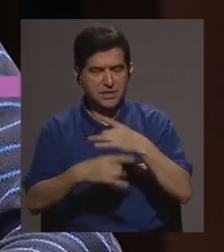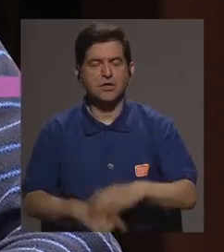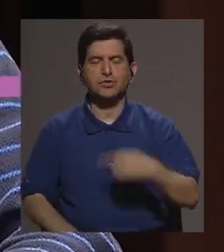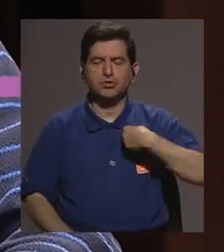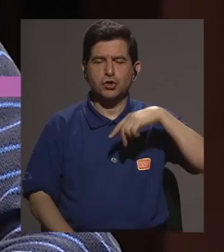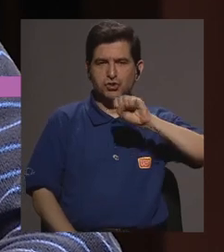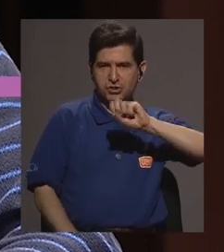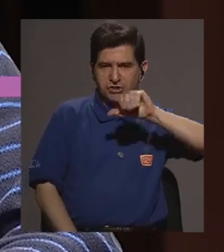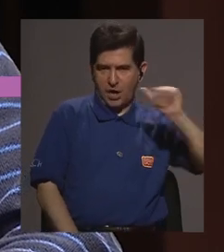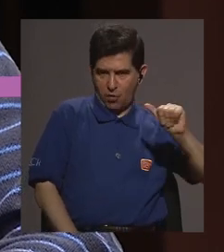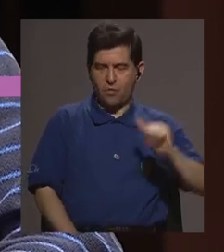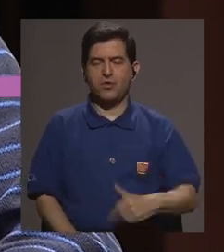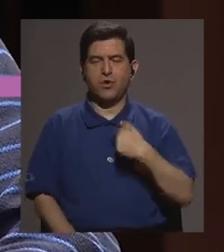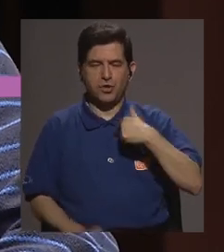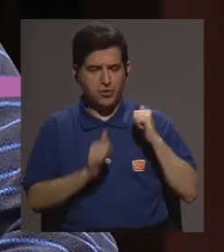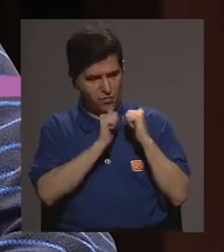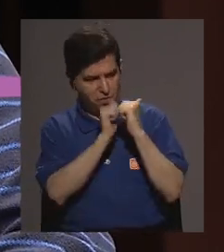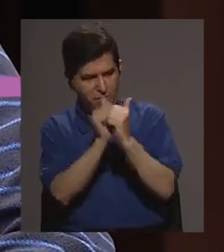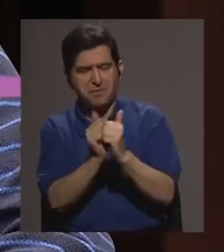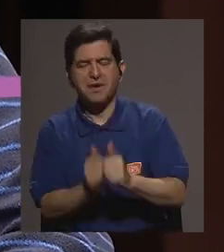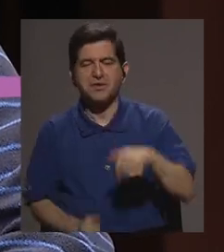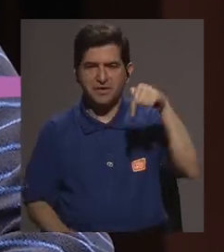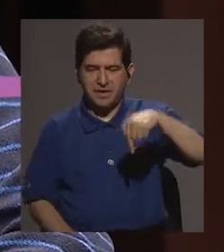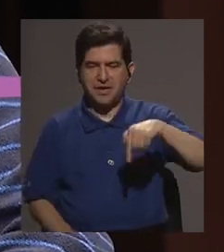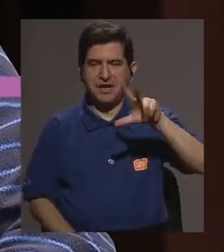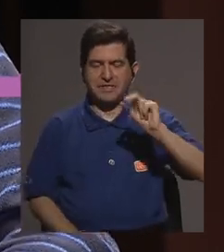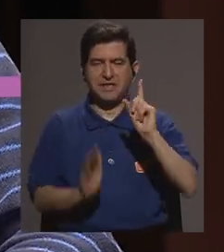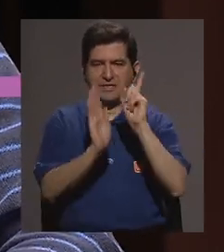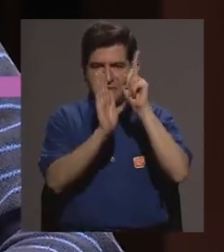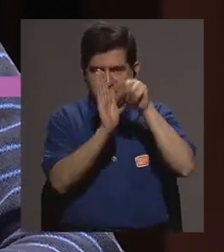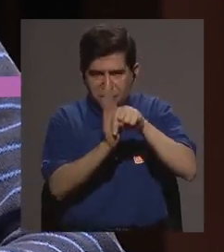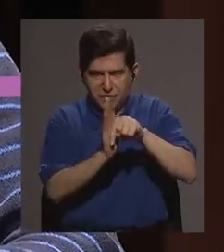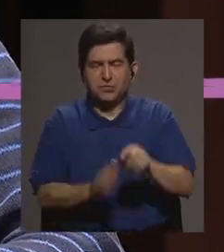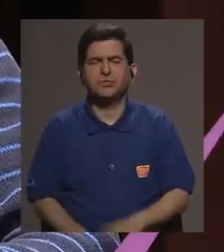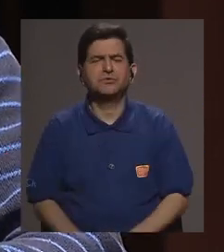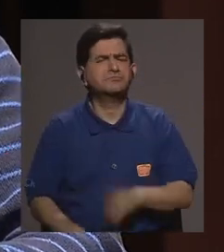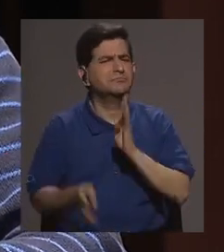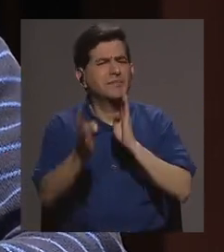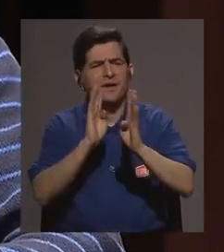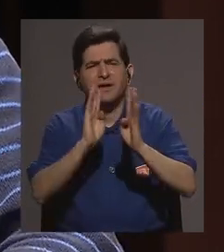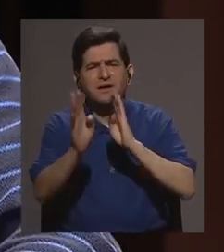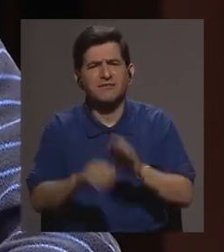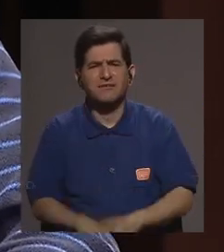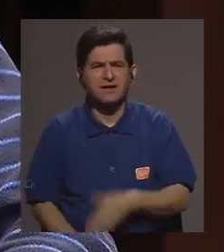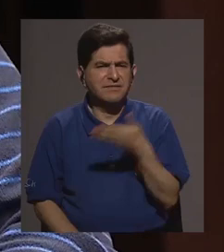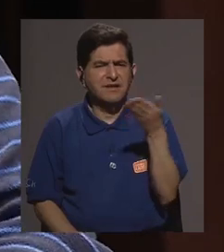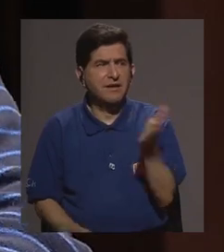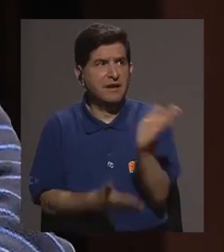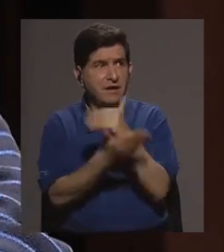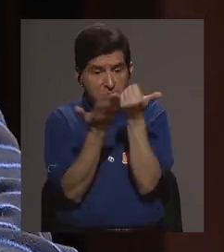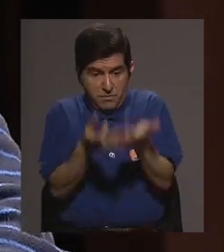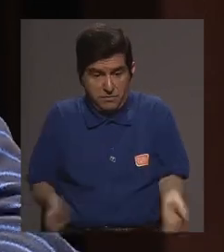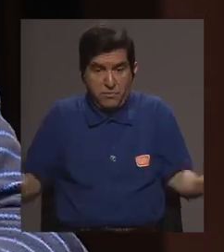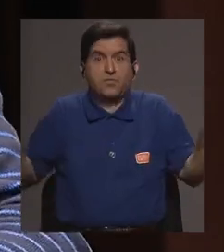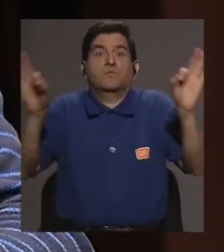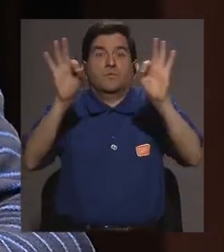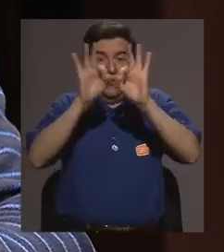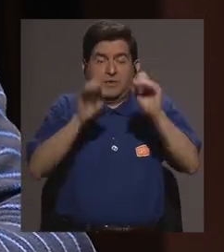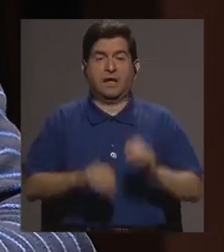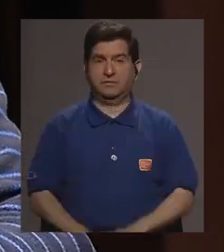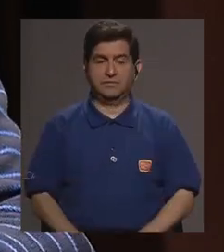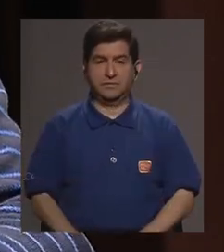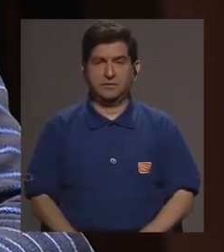y de su interés Soy Saúl Aguilar y les estaré acompañando durante estos 30 minutos para conversar de algo sumamente